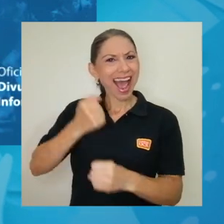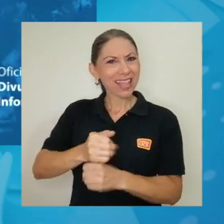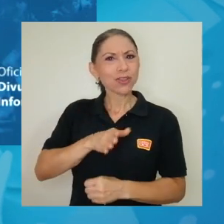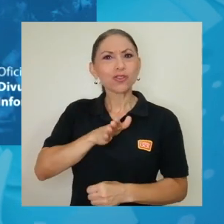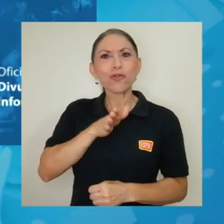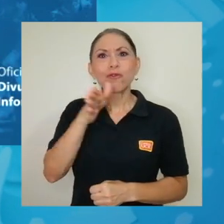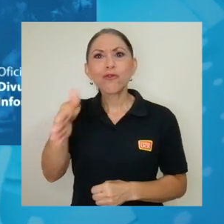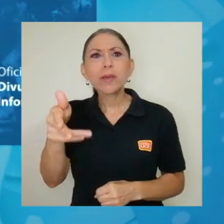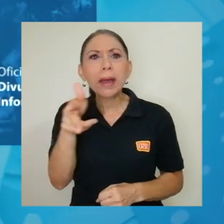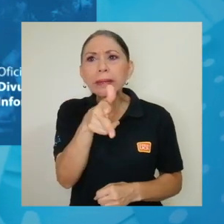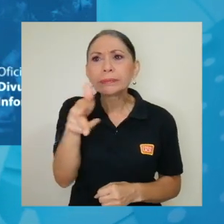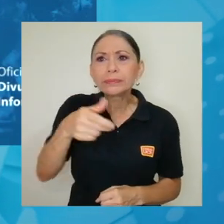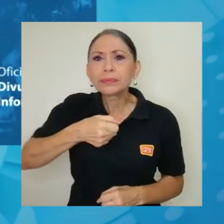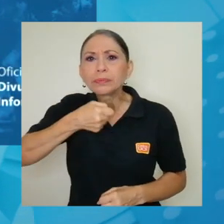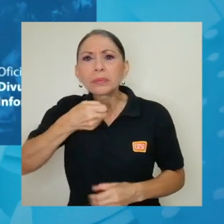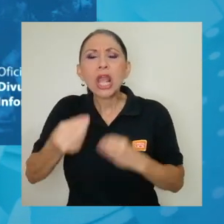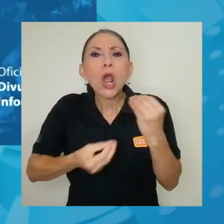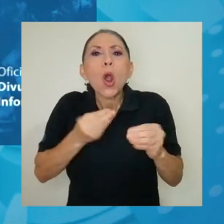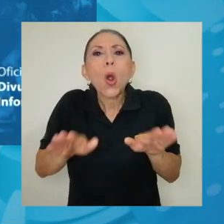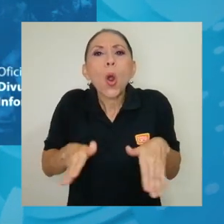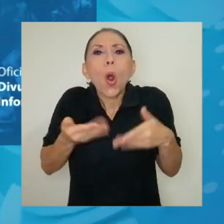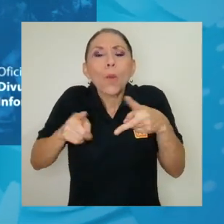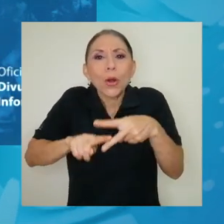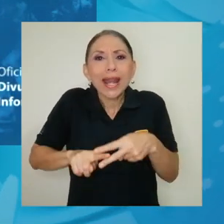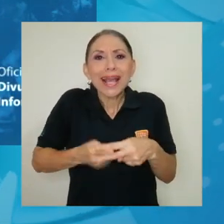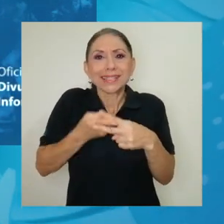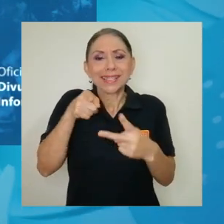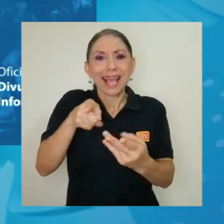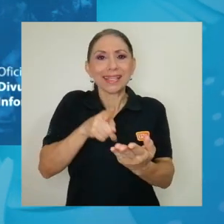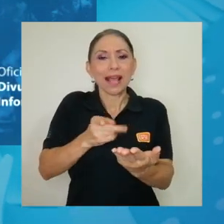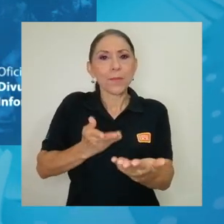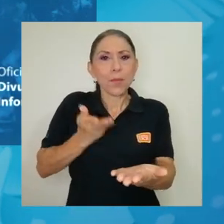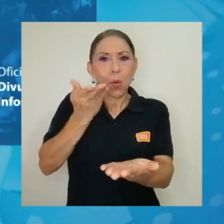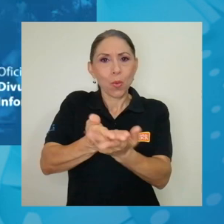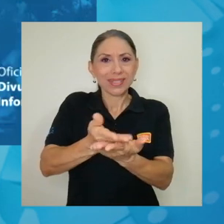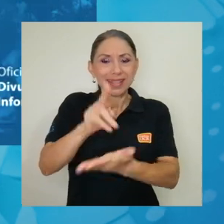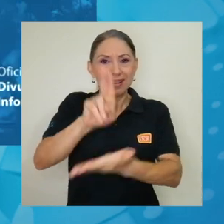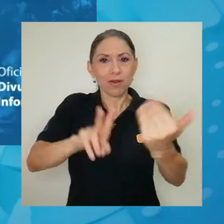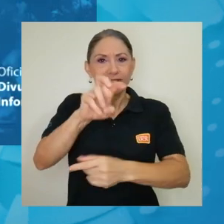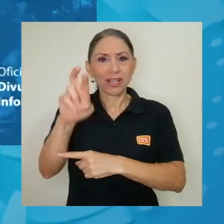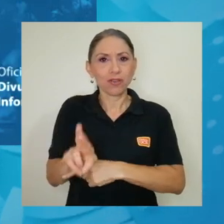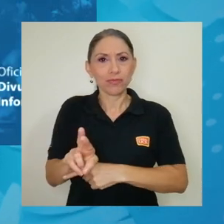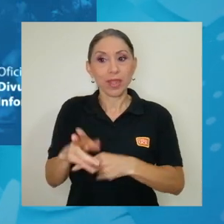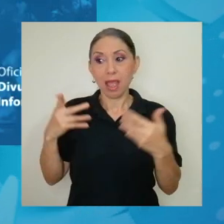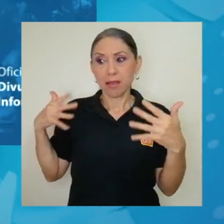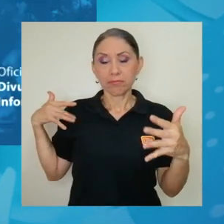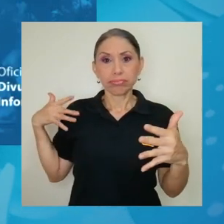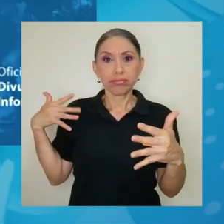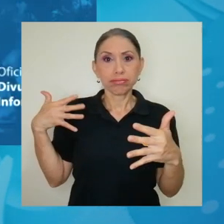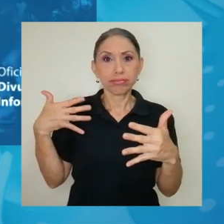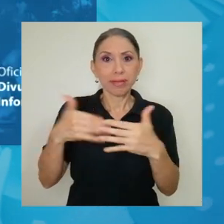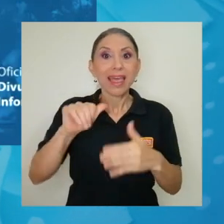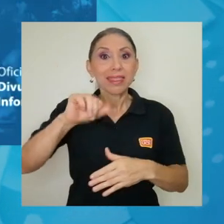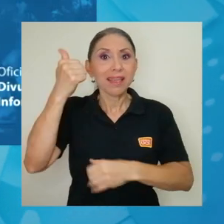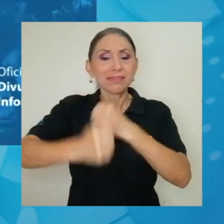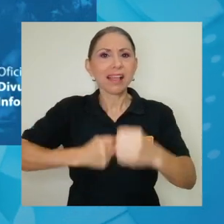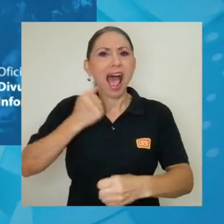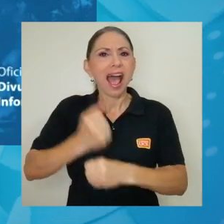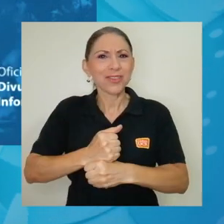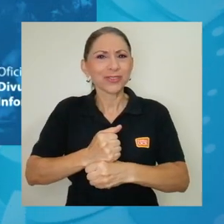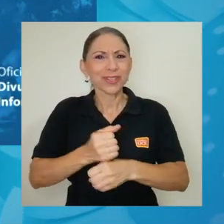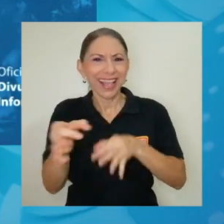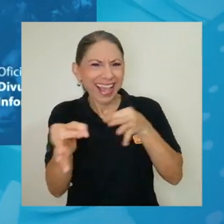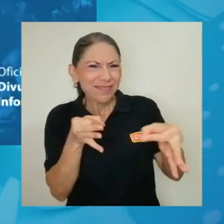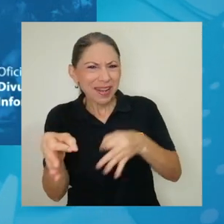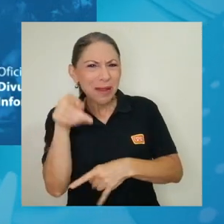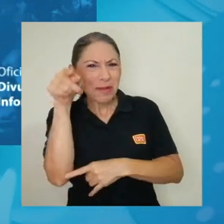cubriendo cómo nacía esta propuesta desde la Universidad de Costa Rica. Diez años después, aclaremos un poco a la